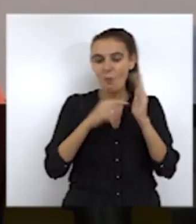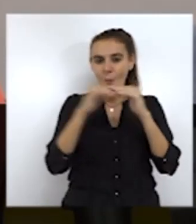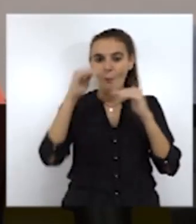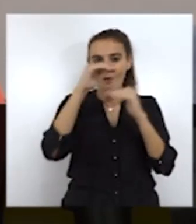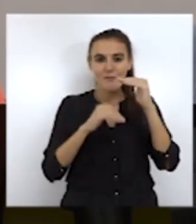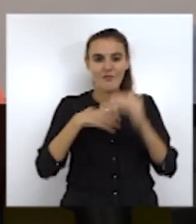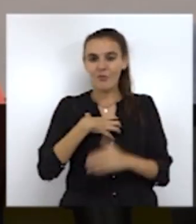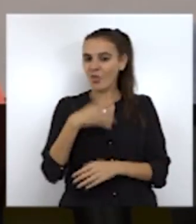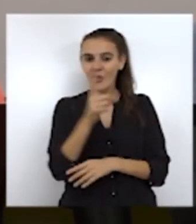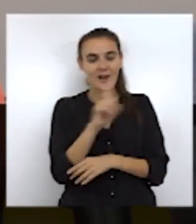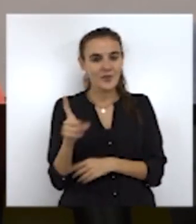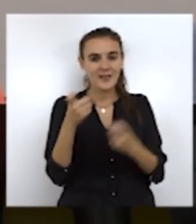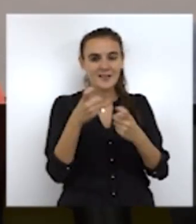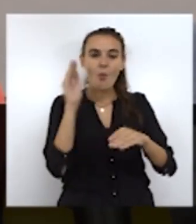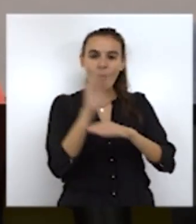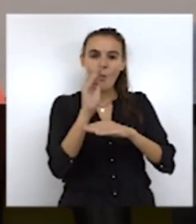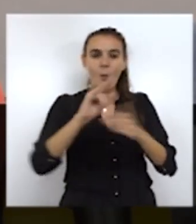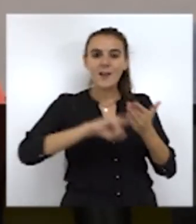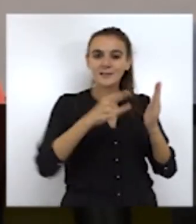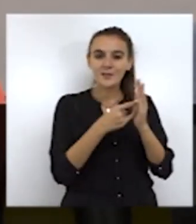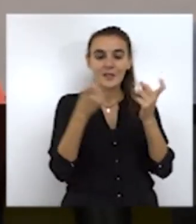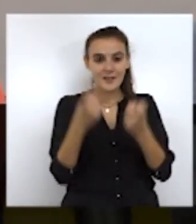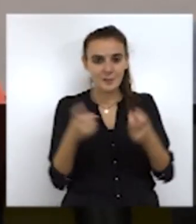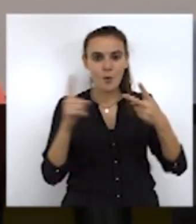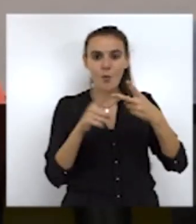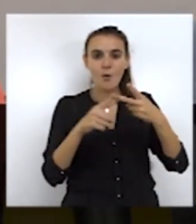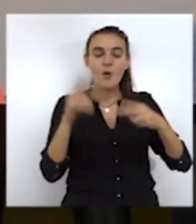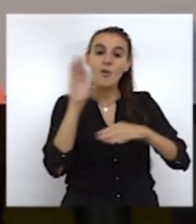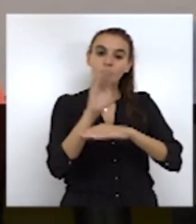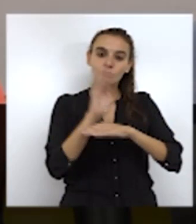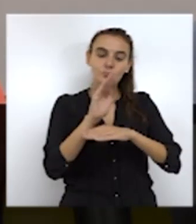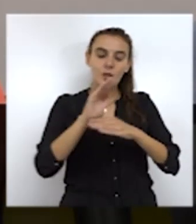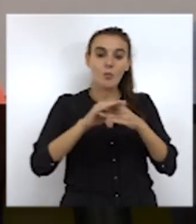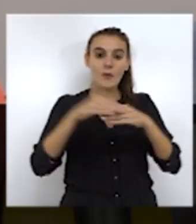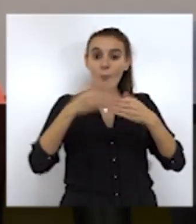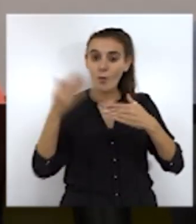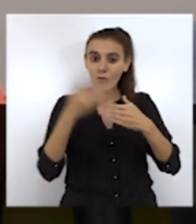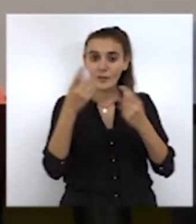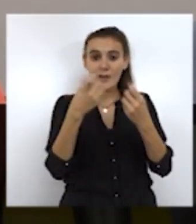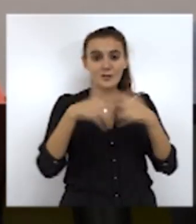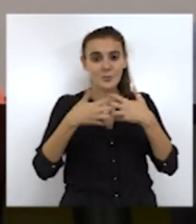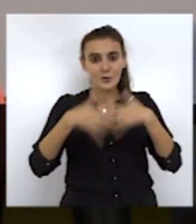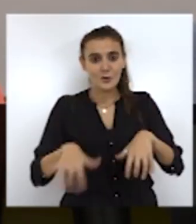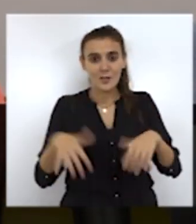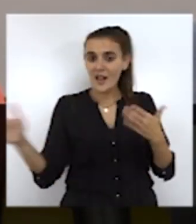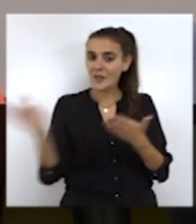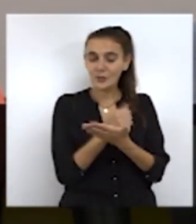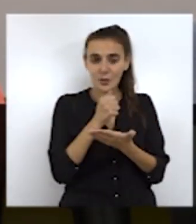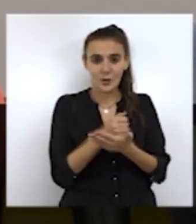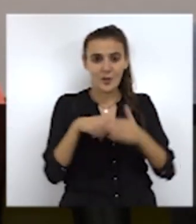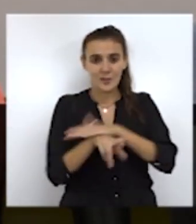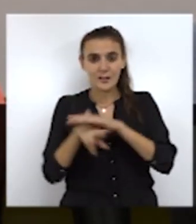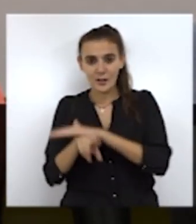funciona. Necesitamos unas inversiones en tecnología, necesitamos una modernización de todas nuestras infraestructuras, necesitamos